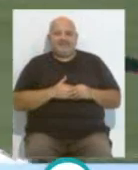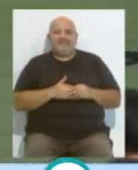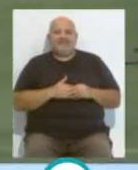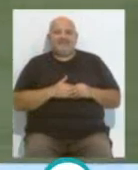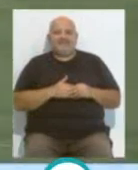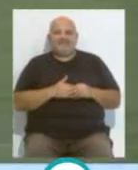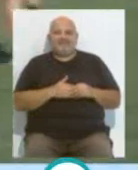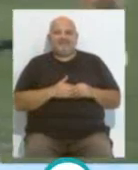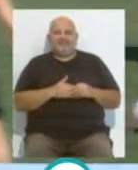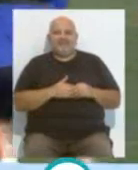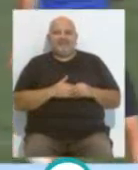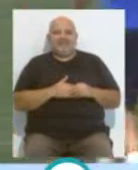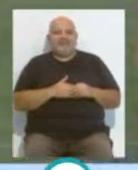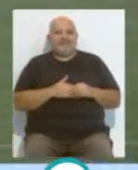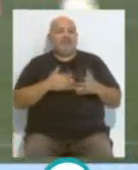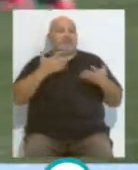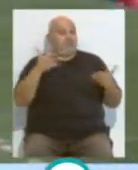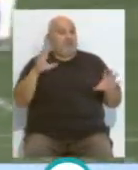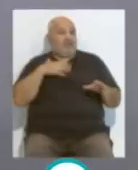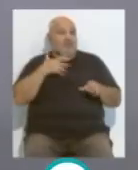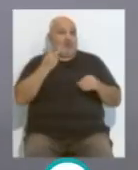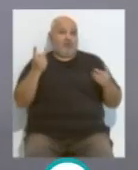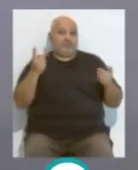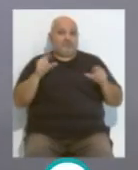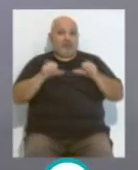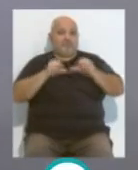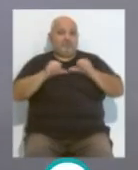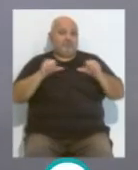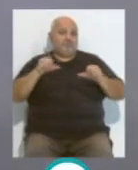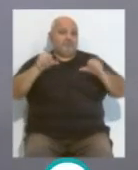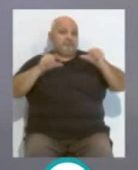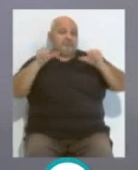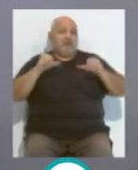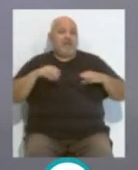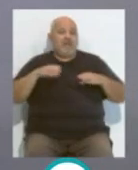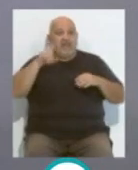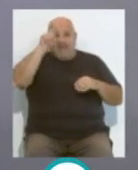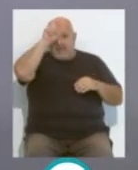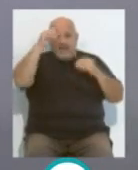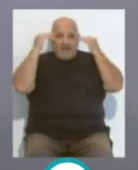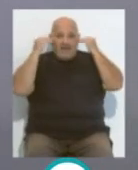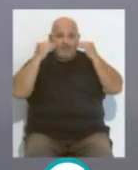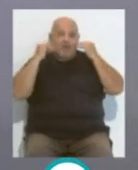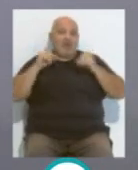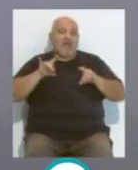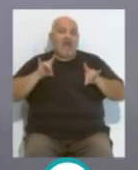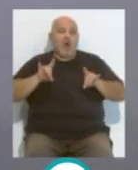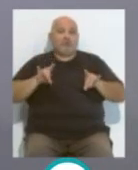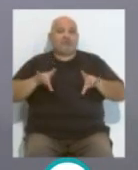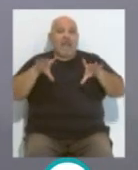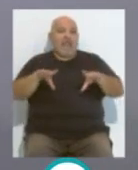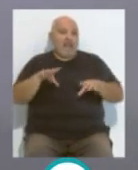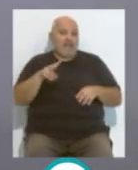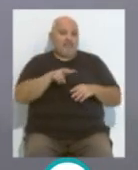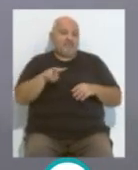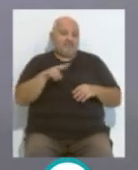Es rotundo. Pero bueno, se pueden clasificar los dos y después quedan Egipto y Australia. Quedan... Bueno, no sé si son dos los que